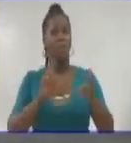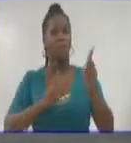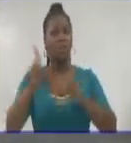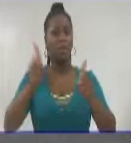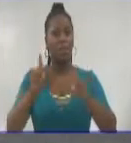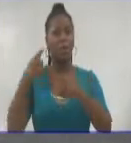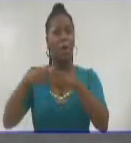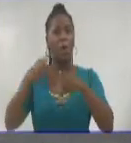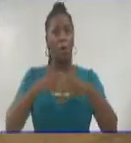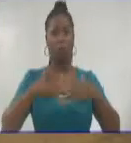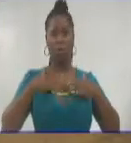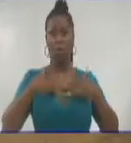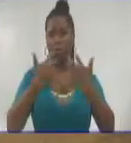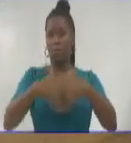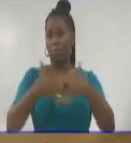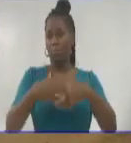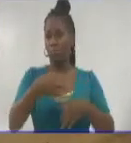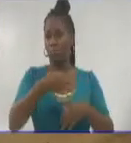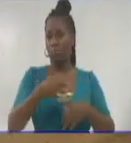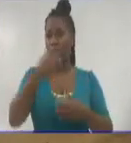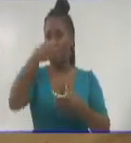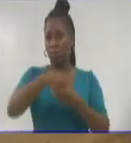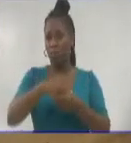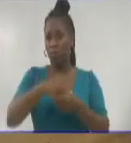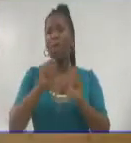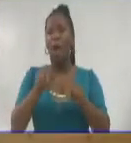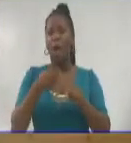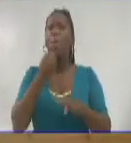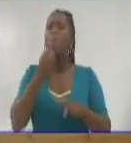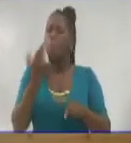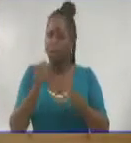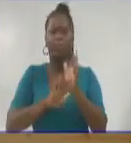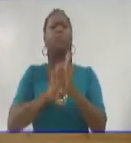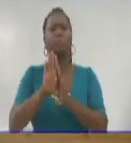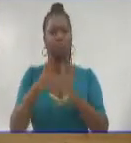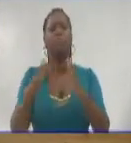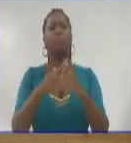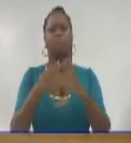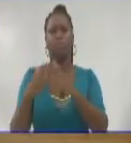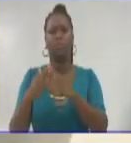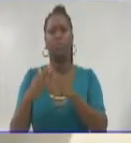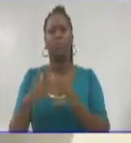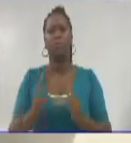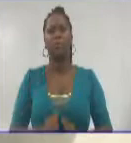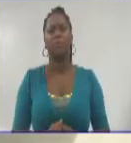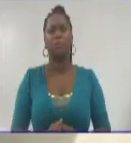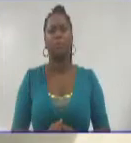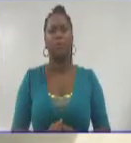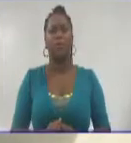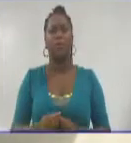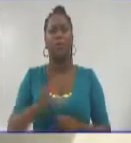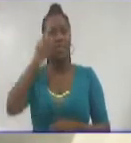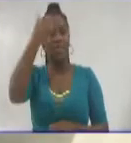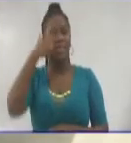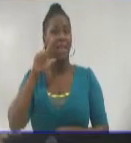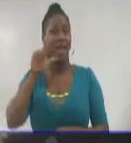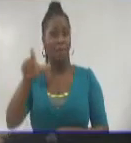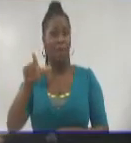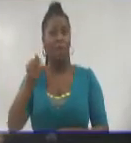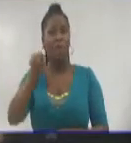recursos locales es una prioridad y urgencia en busca de mejorar el fondo habitacional. En el municipio de El Salvador